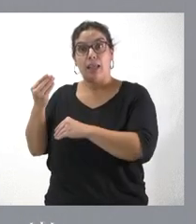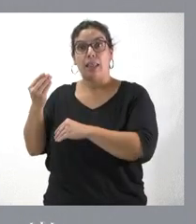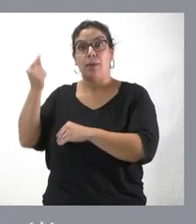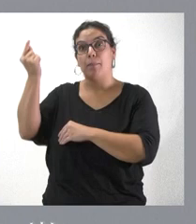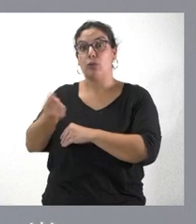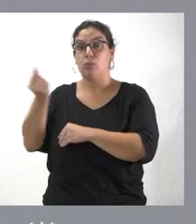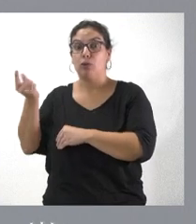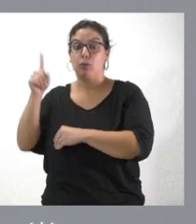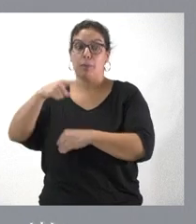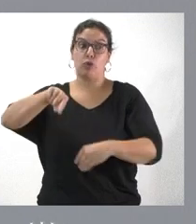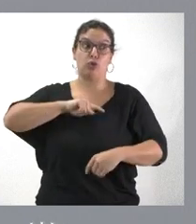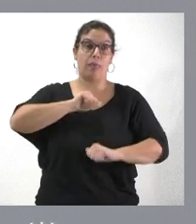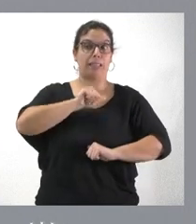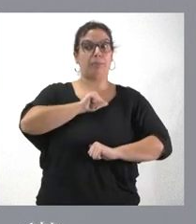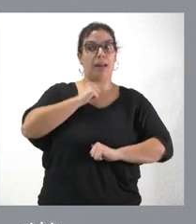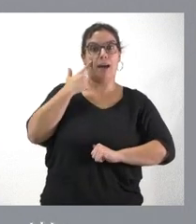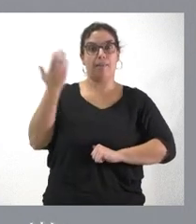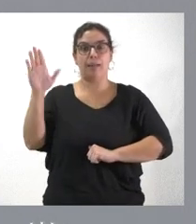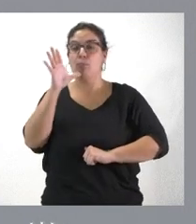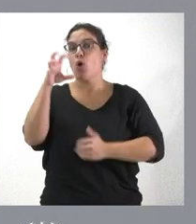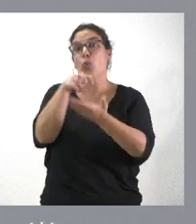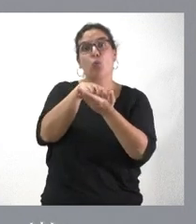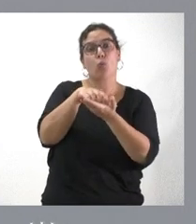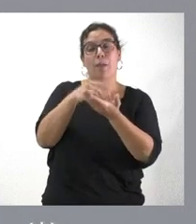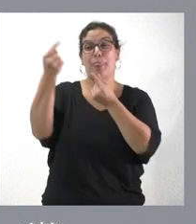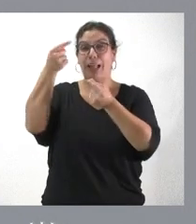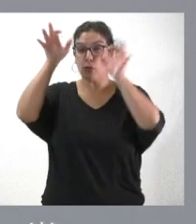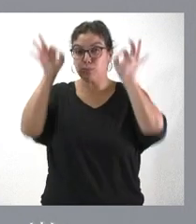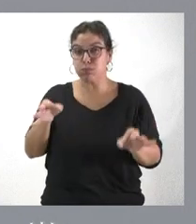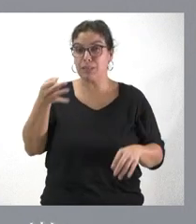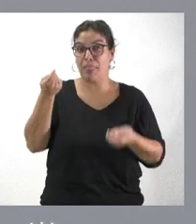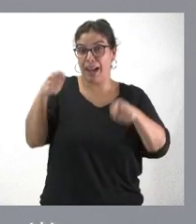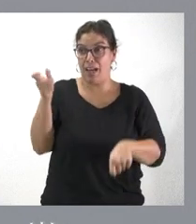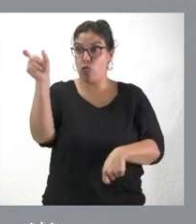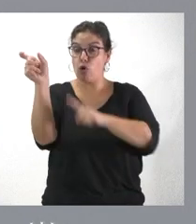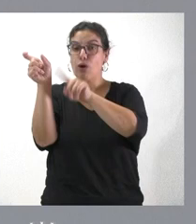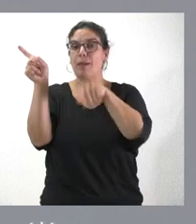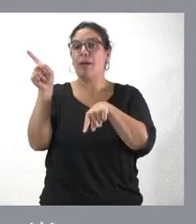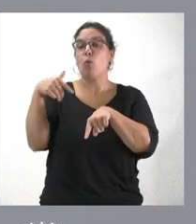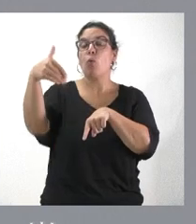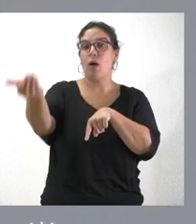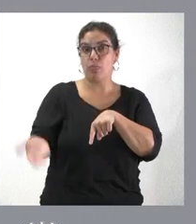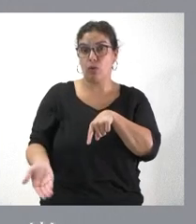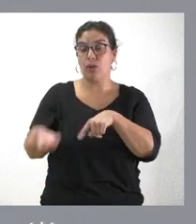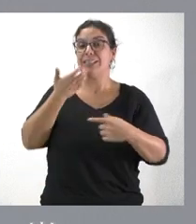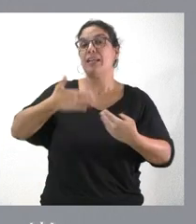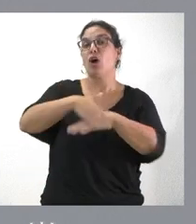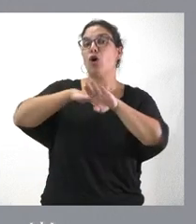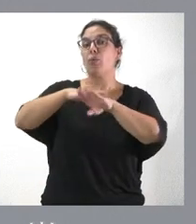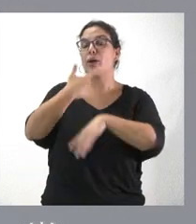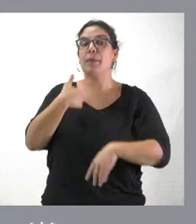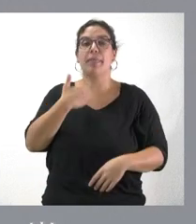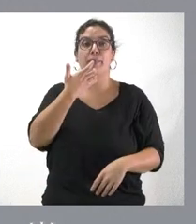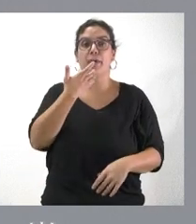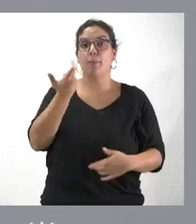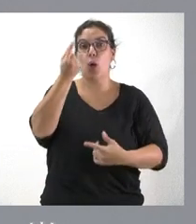dato se otorgara. Es verdad que son muchas incógnitas, no solamente el dato en sí mismo, sino también el momento del dato. Si por parte del Gobierno se sugiere la posibilidad